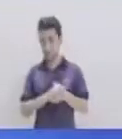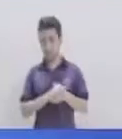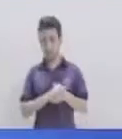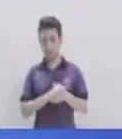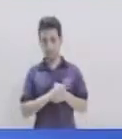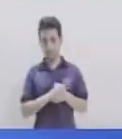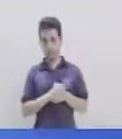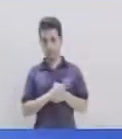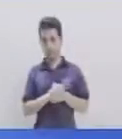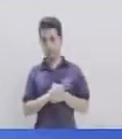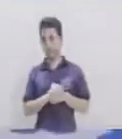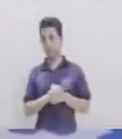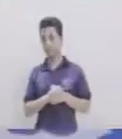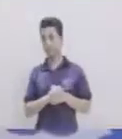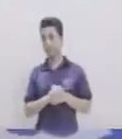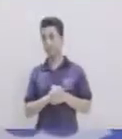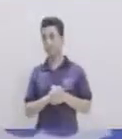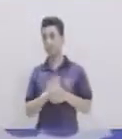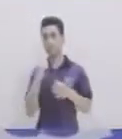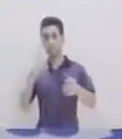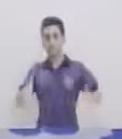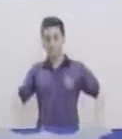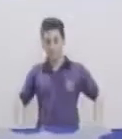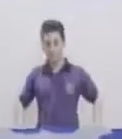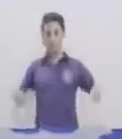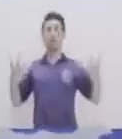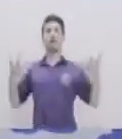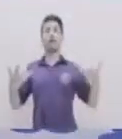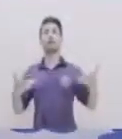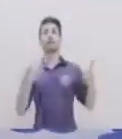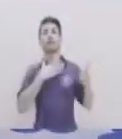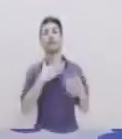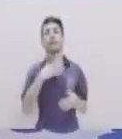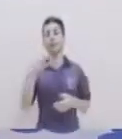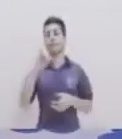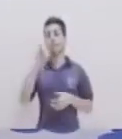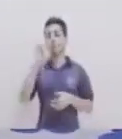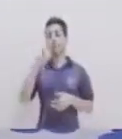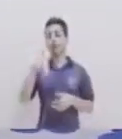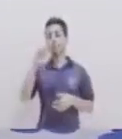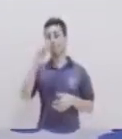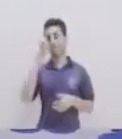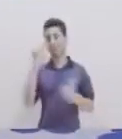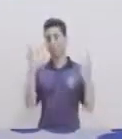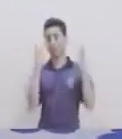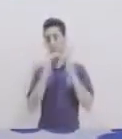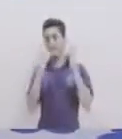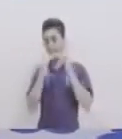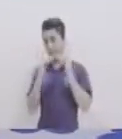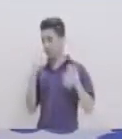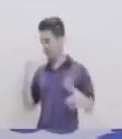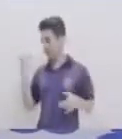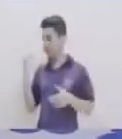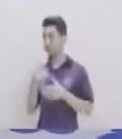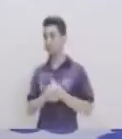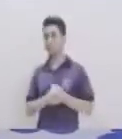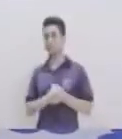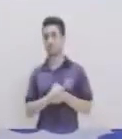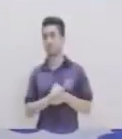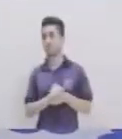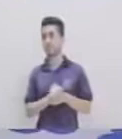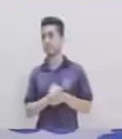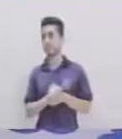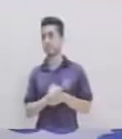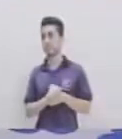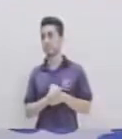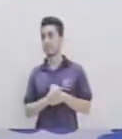Tres Dos Uno Hacemos puente Abajo Arriba Levanto la cadera Aquí